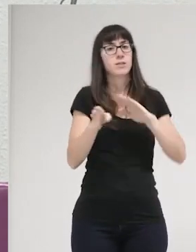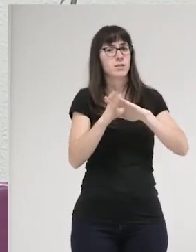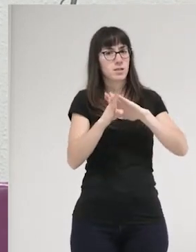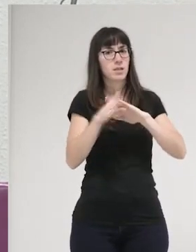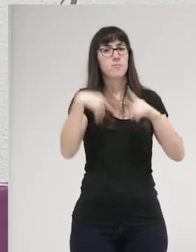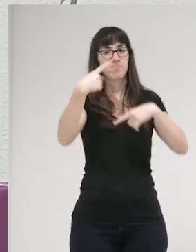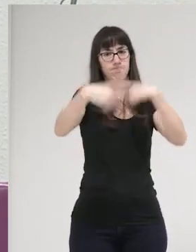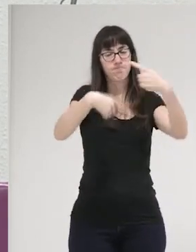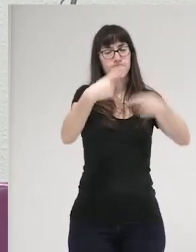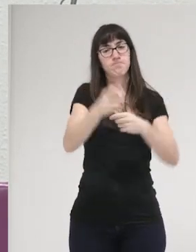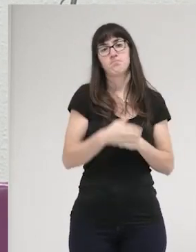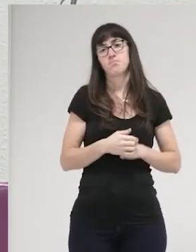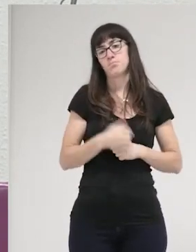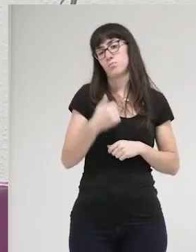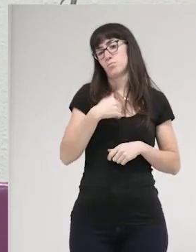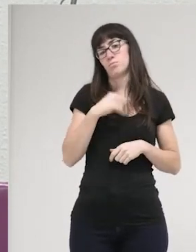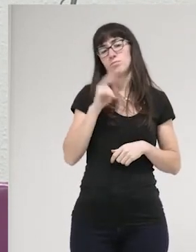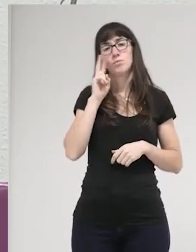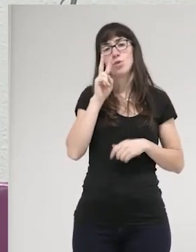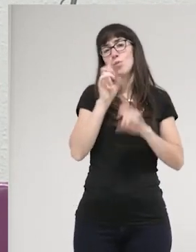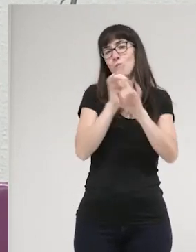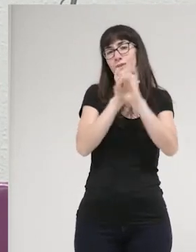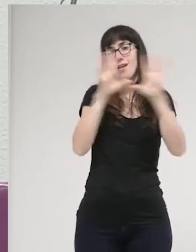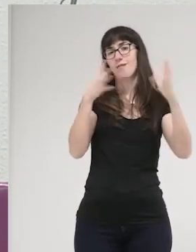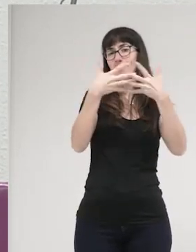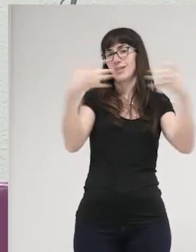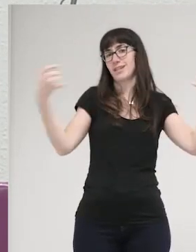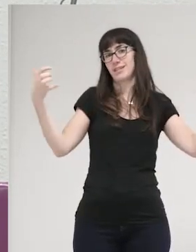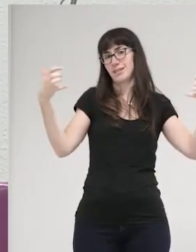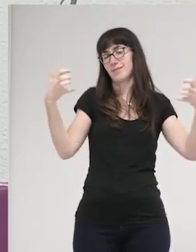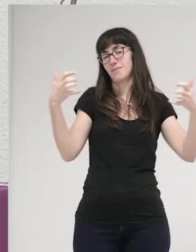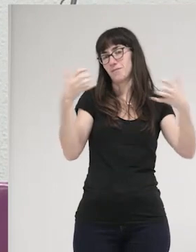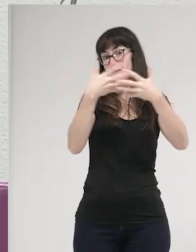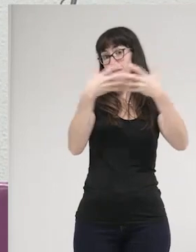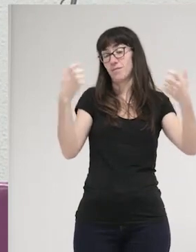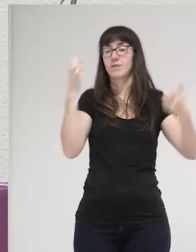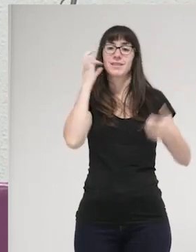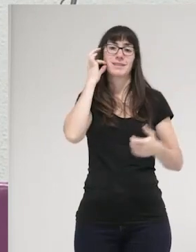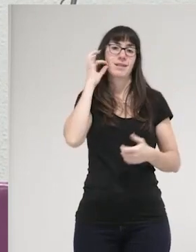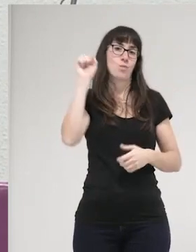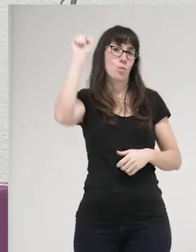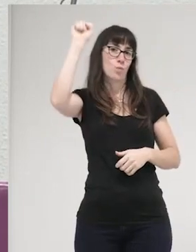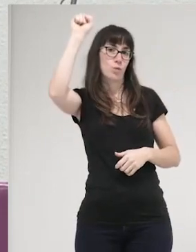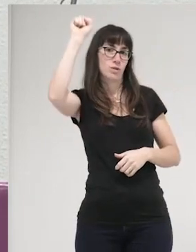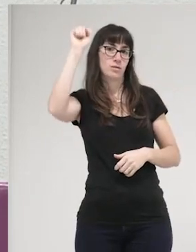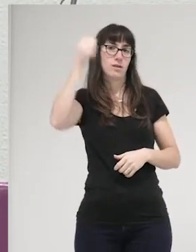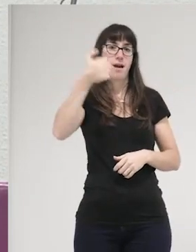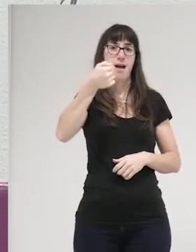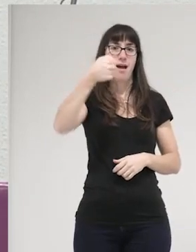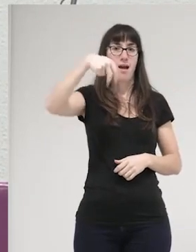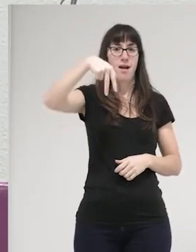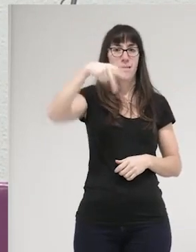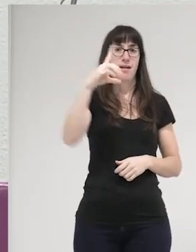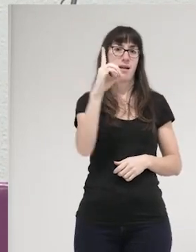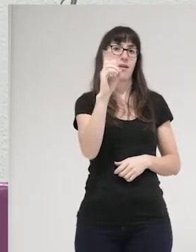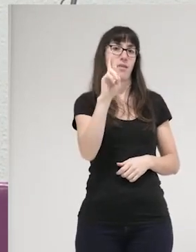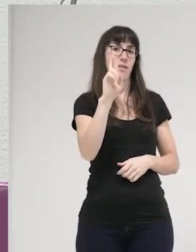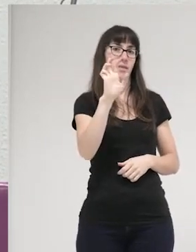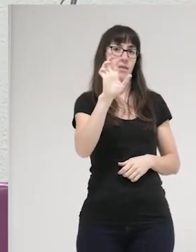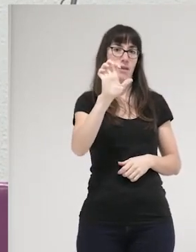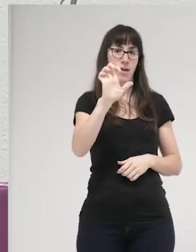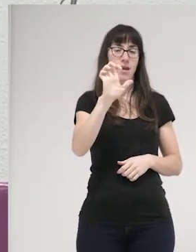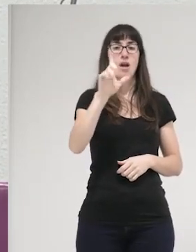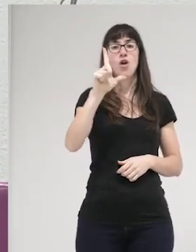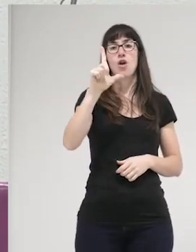sé, para mí es muy clara una frase, creo que es muy potente, que dijo una feminista que se llama André Lord. André sé que